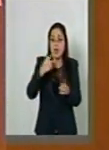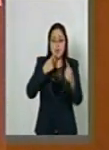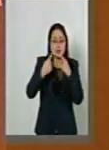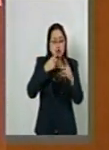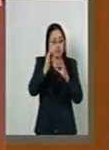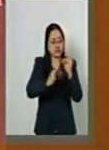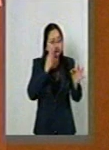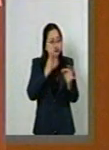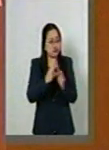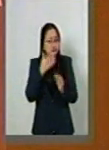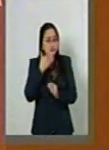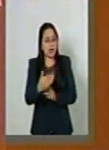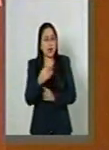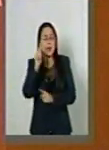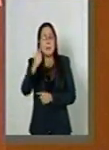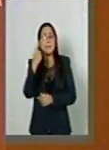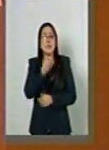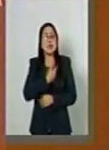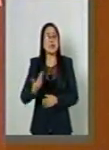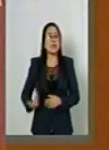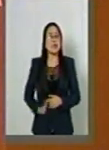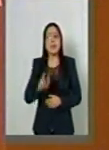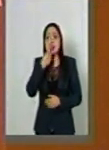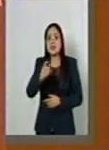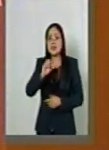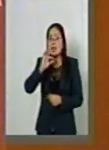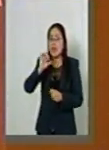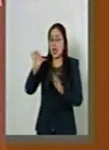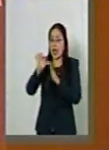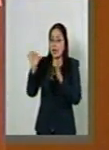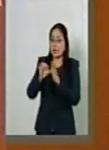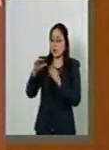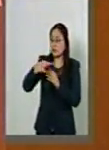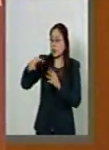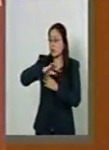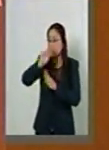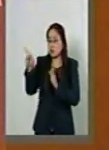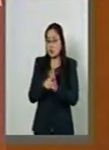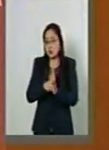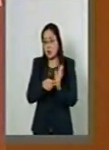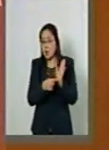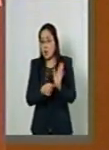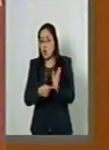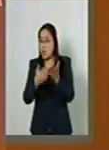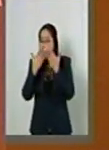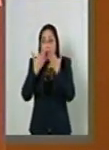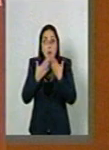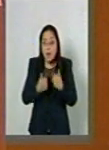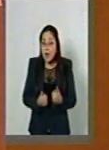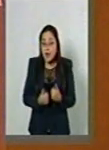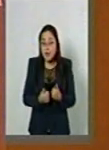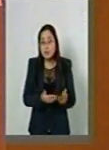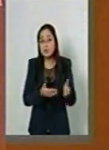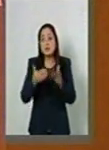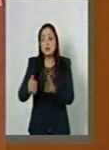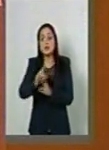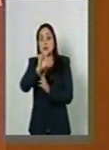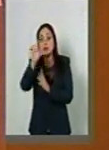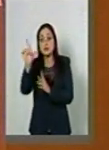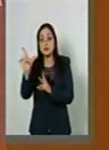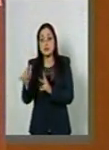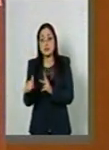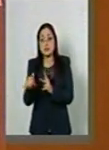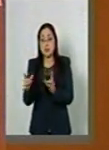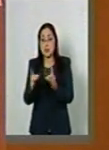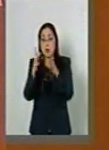discusión, preguntó el presidente si habían otros artículos, si habían artículos reservados y no lo vieron, entonces de